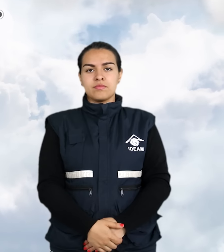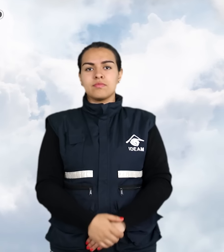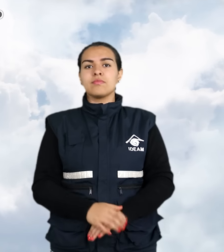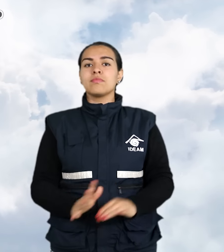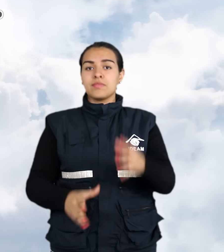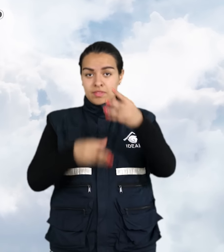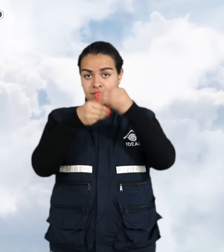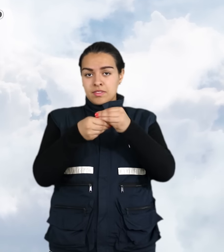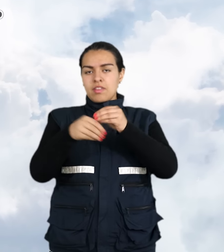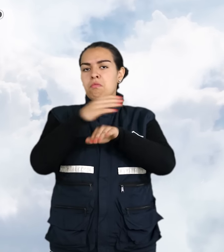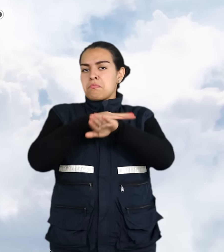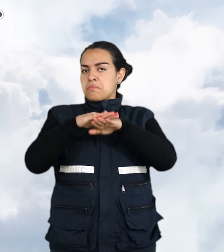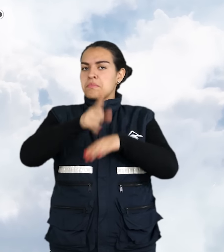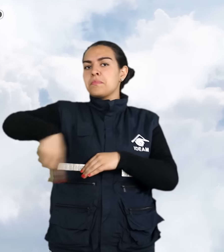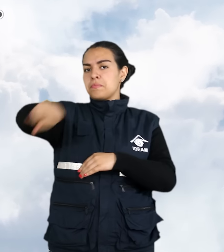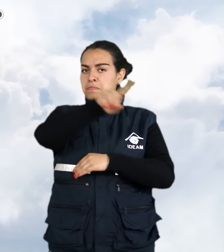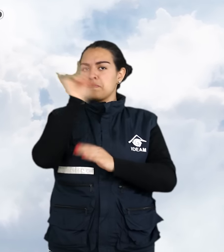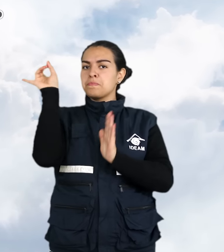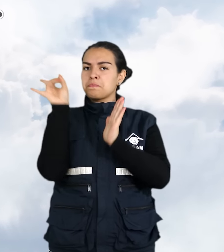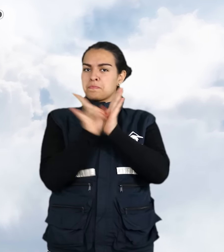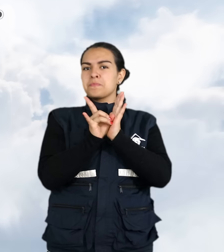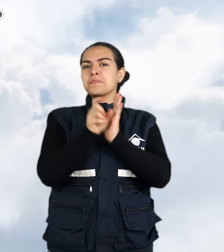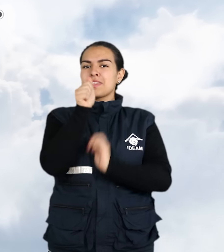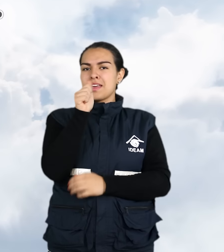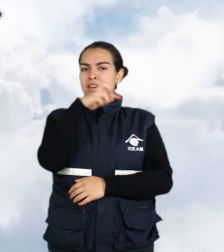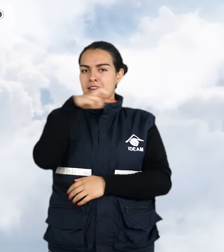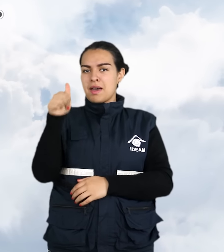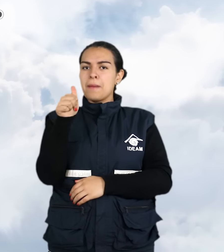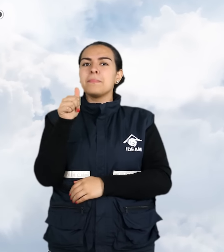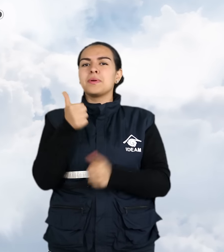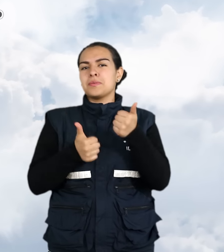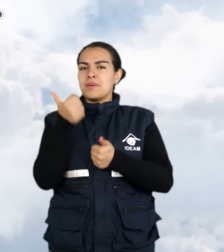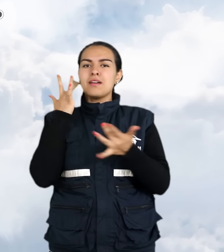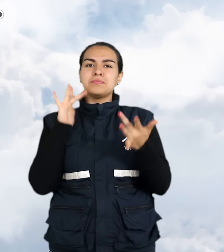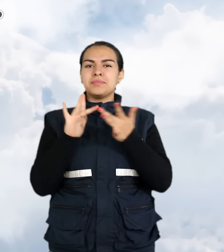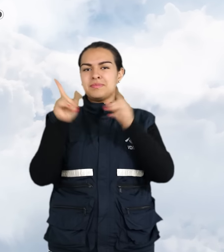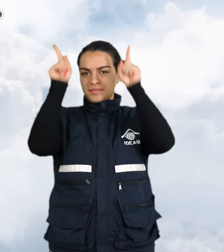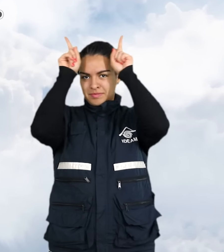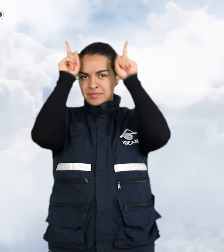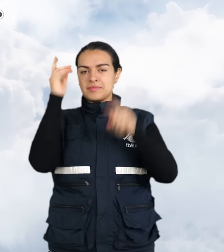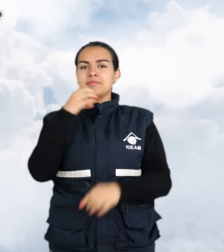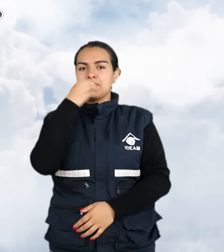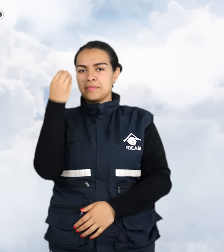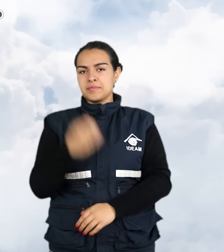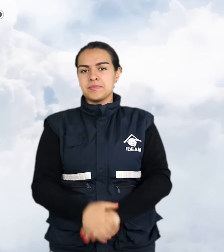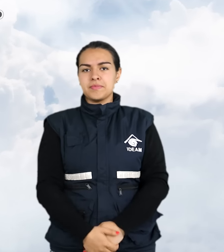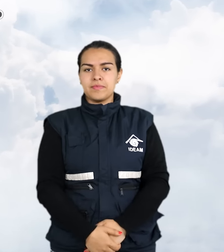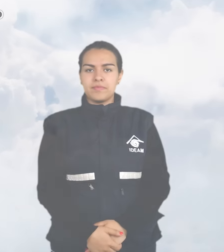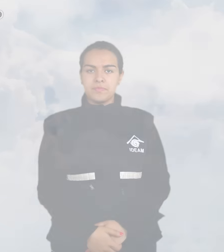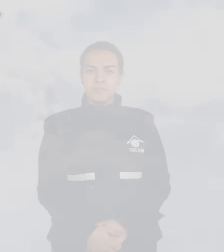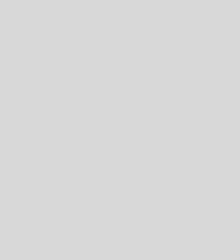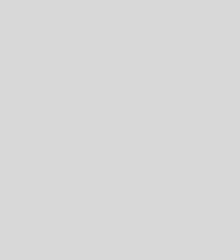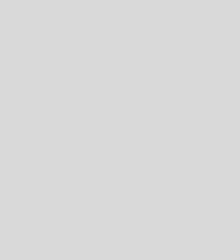Adicionalmente los invitamos a descargar nuestra aplicación Mi Pronóstico disponible para dispositivos móviles iPhone y